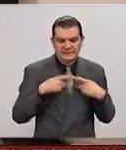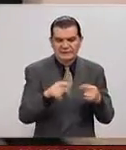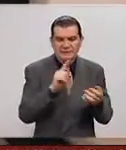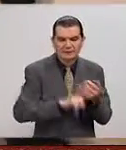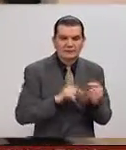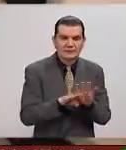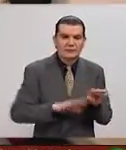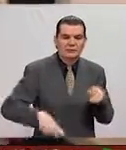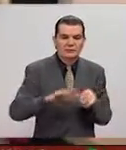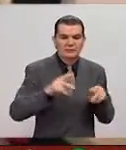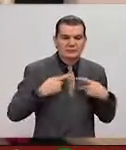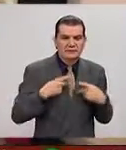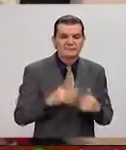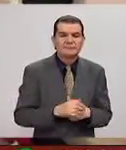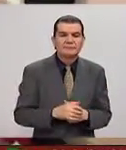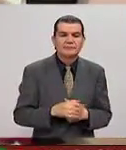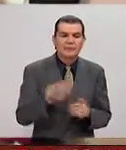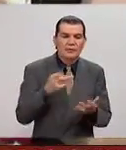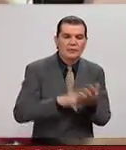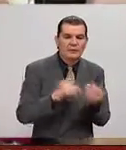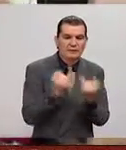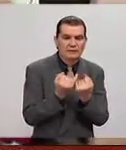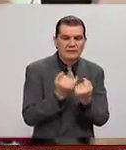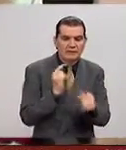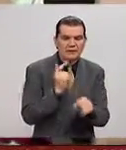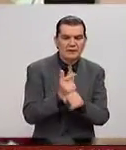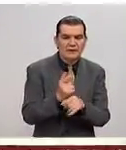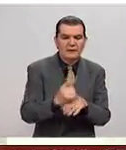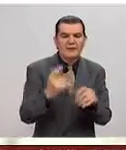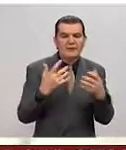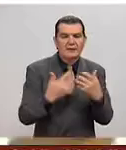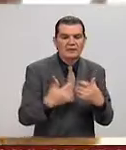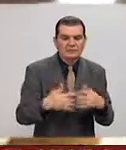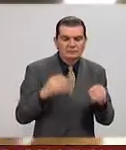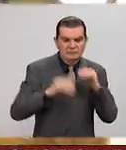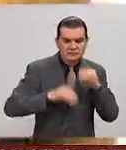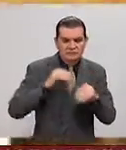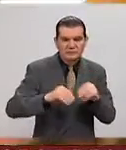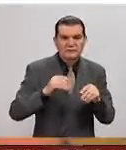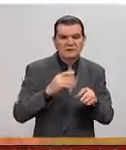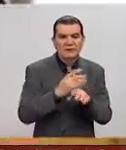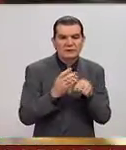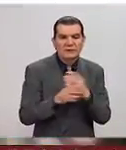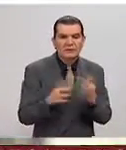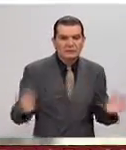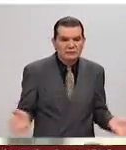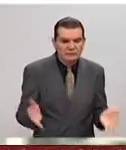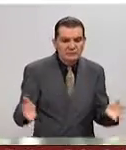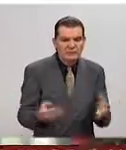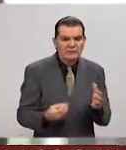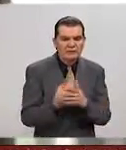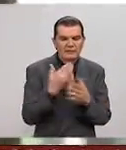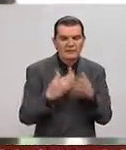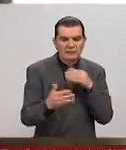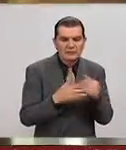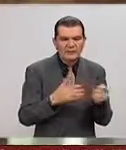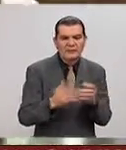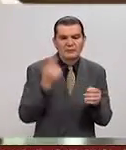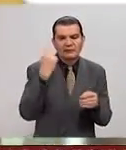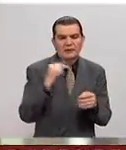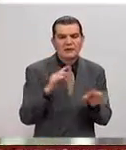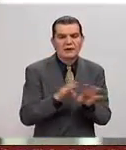impacta en el bienestar de las personas, sino que además he encontrado que el diseño y metodologías para el diseño promueven la innovación. Porque se trata,